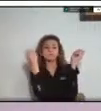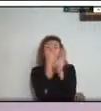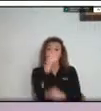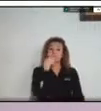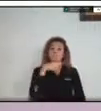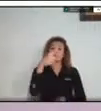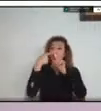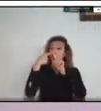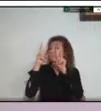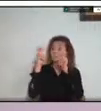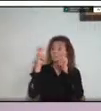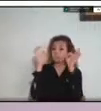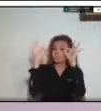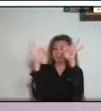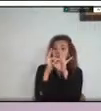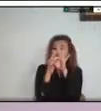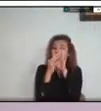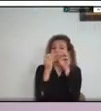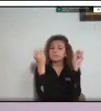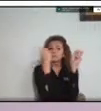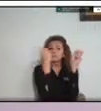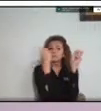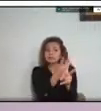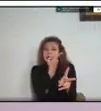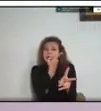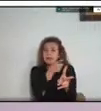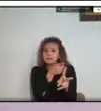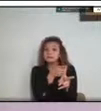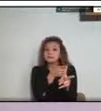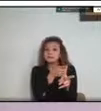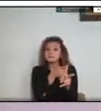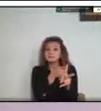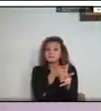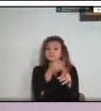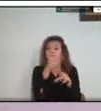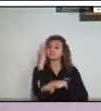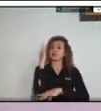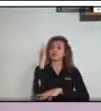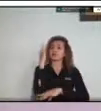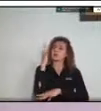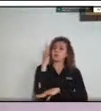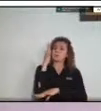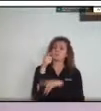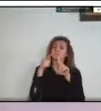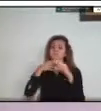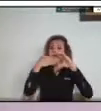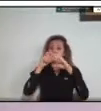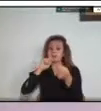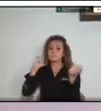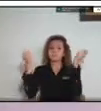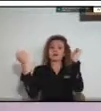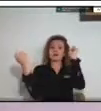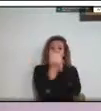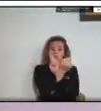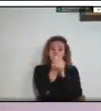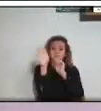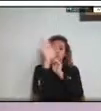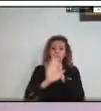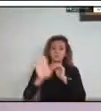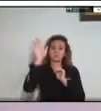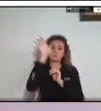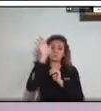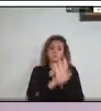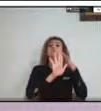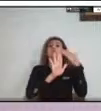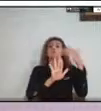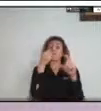riesgo y tuvimos ponencias tales como el cambio climático en la Orinoquía, donde se identificaron los principales impactos en ecosistemas